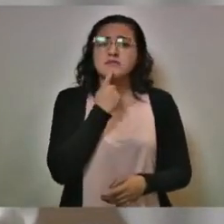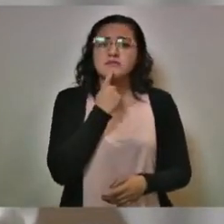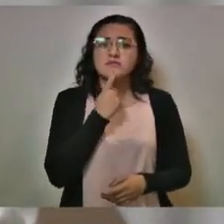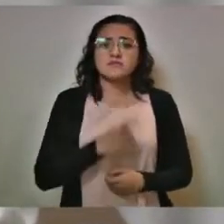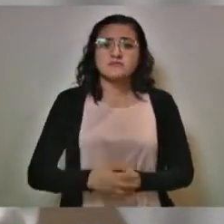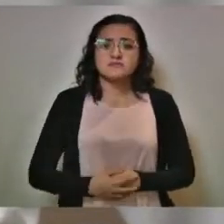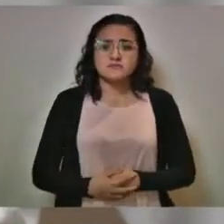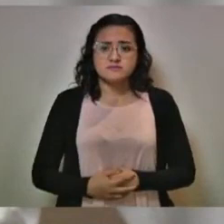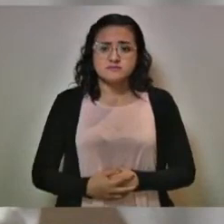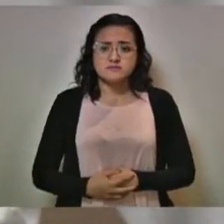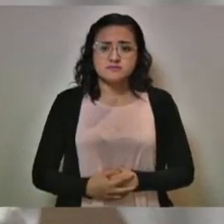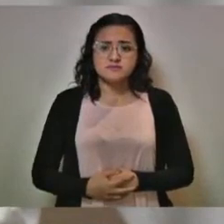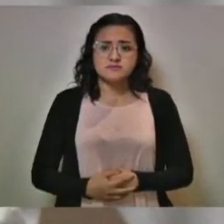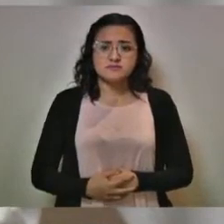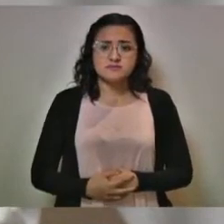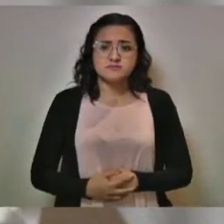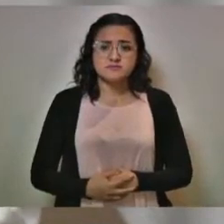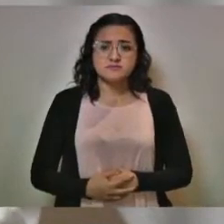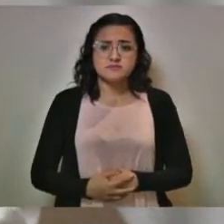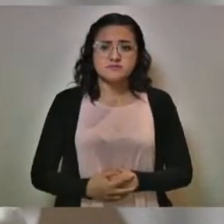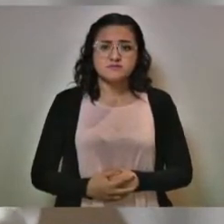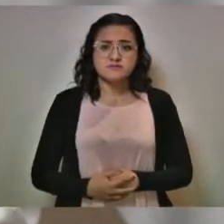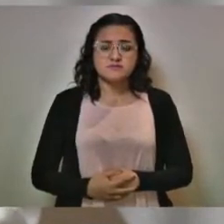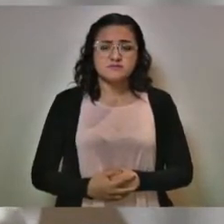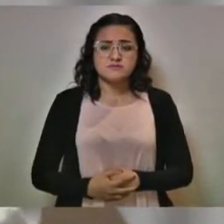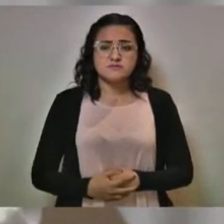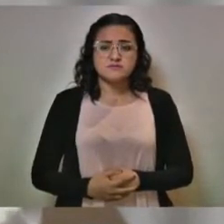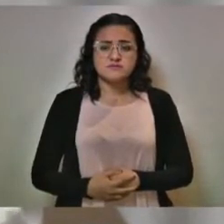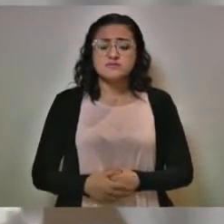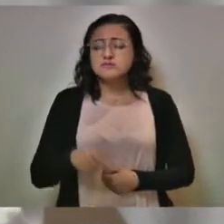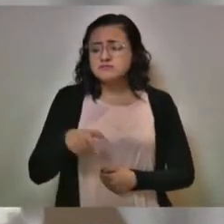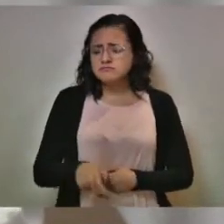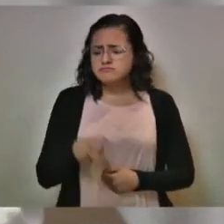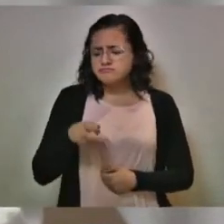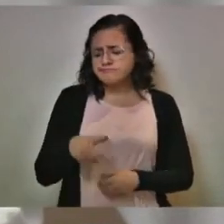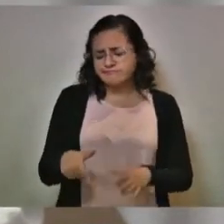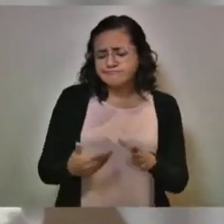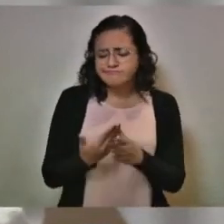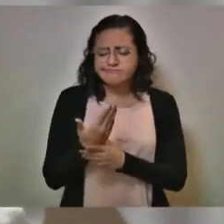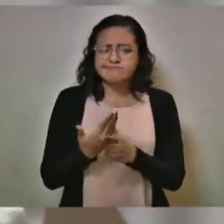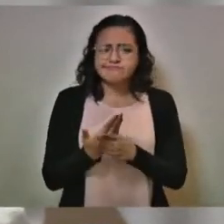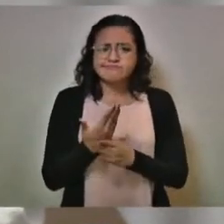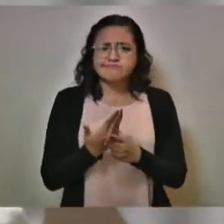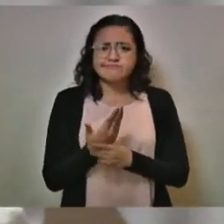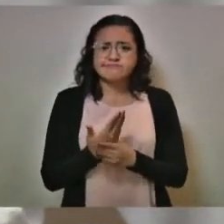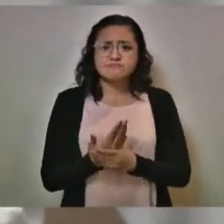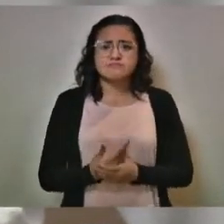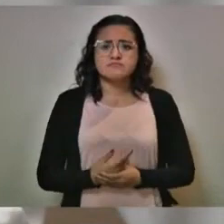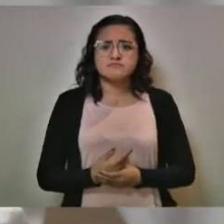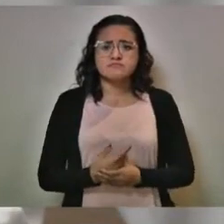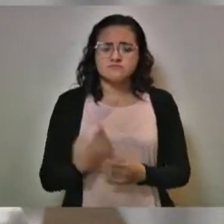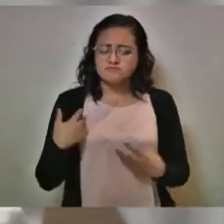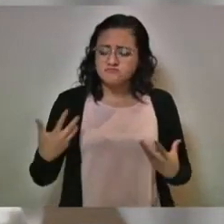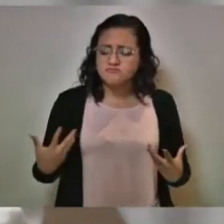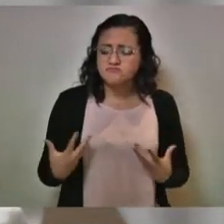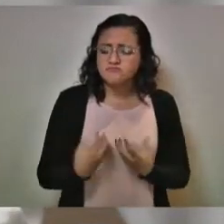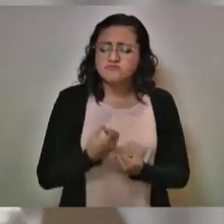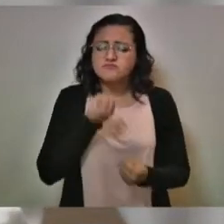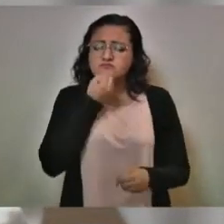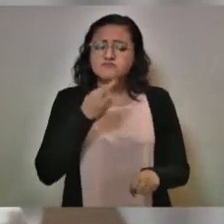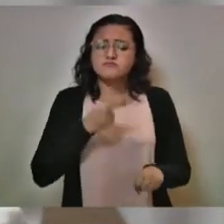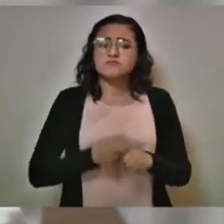López Obrador. Esta mañana está conmigo la